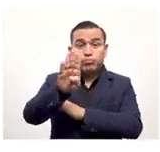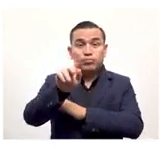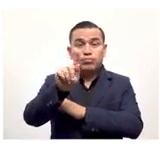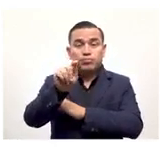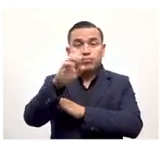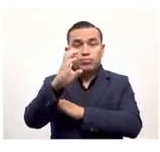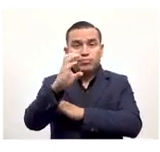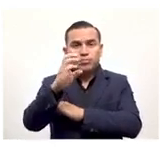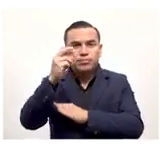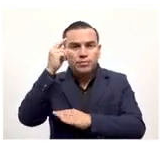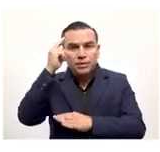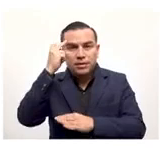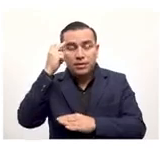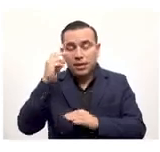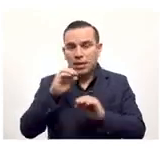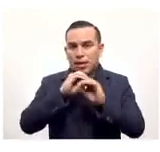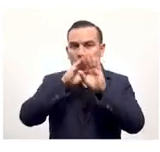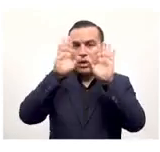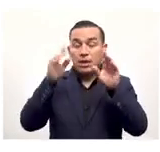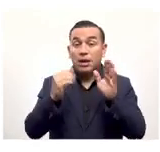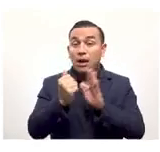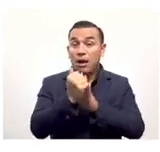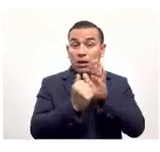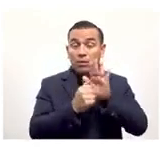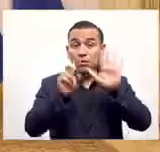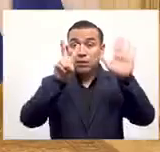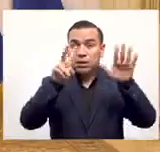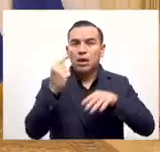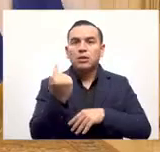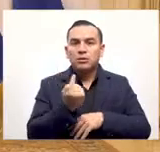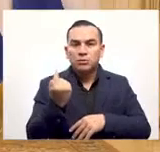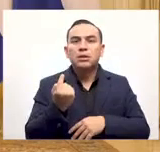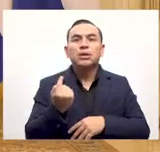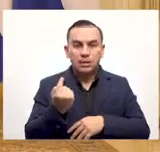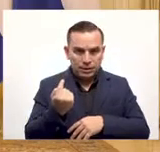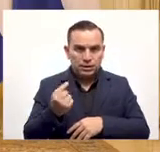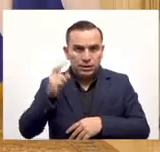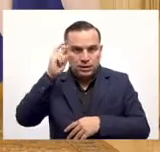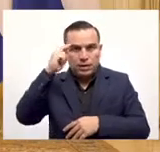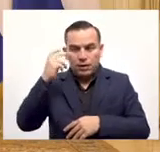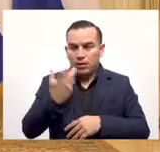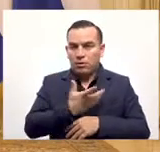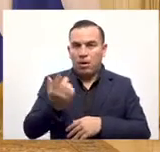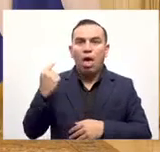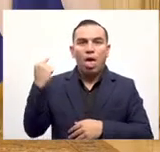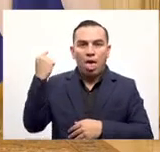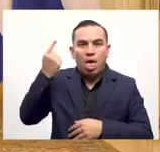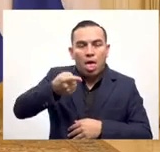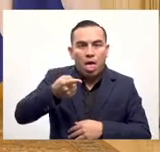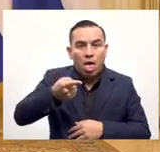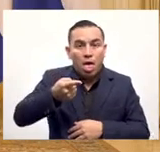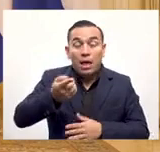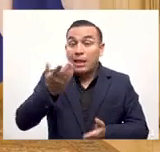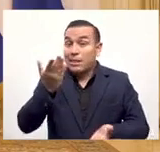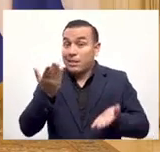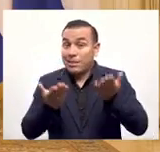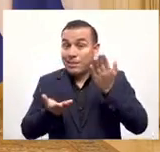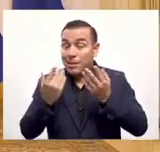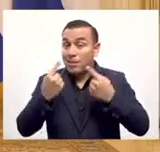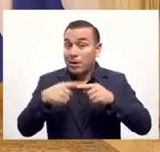servicio. Al sacarlo de contexto y poner únicamente el artículo 7, pues sí, parecería que todos están obligados